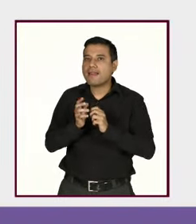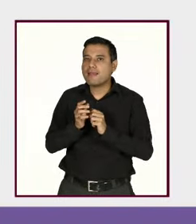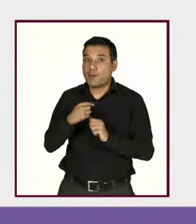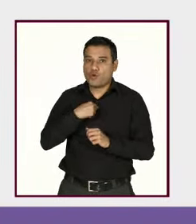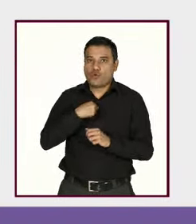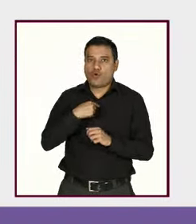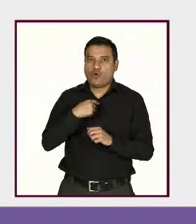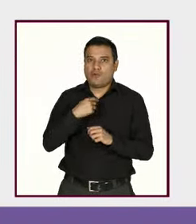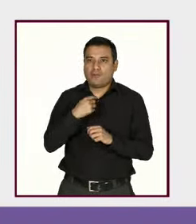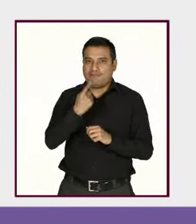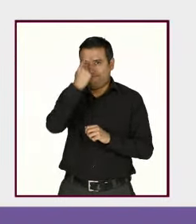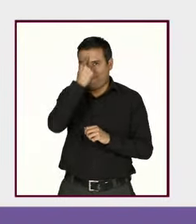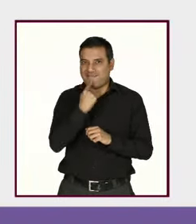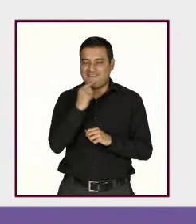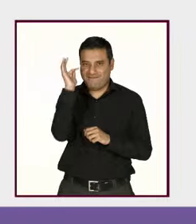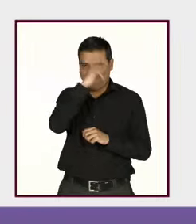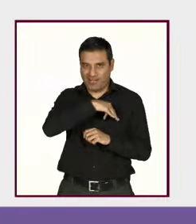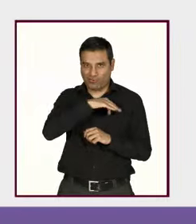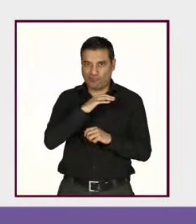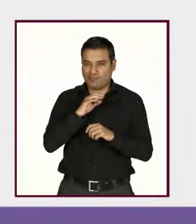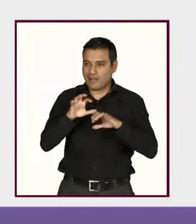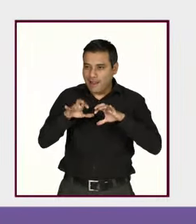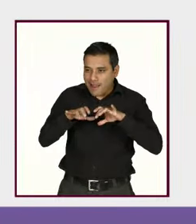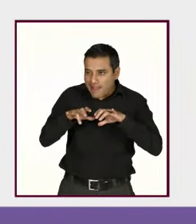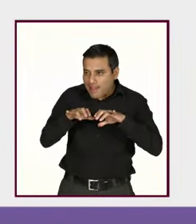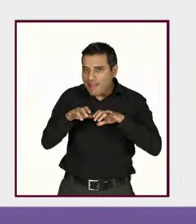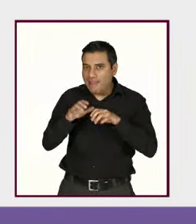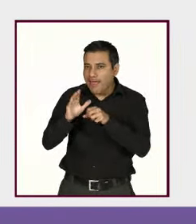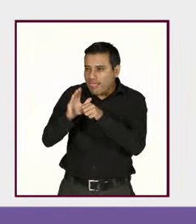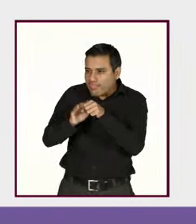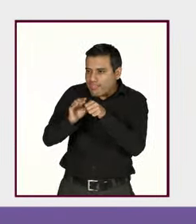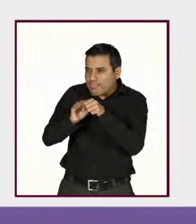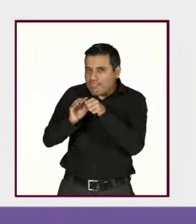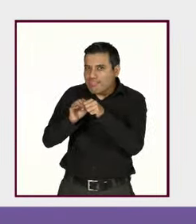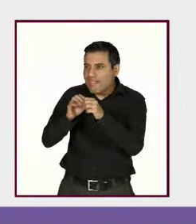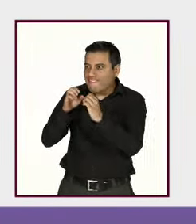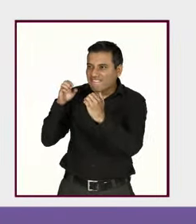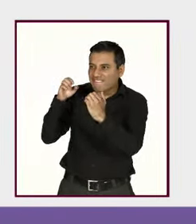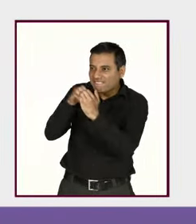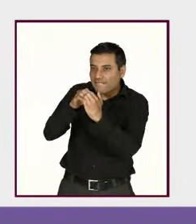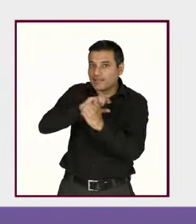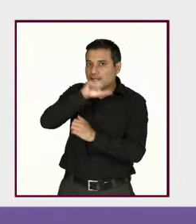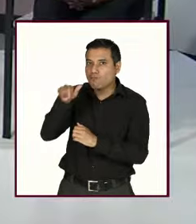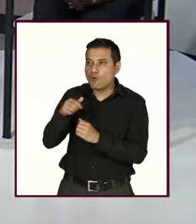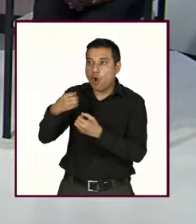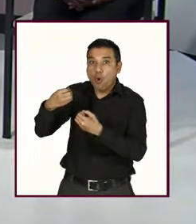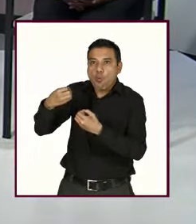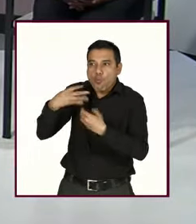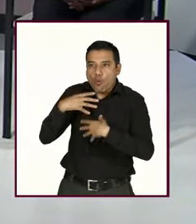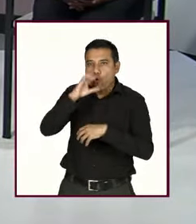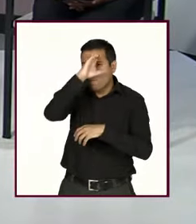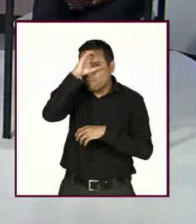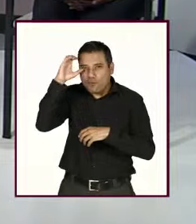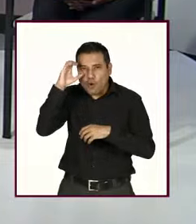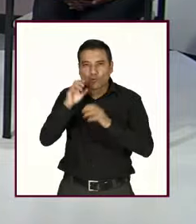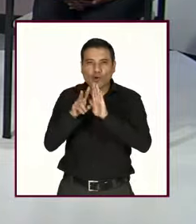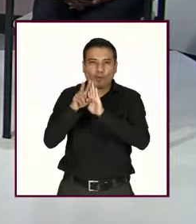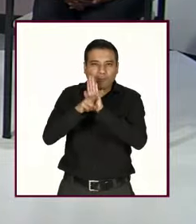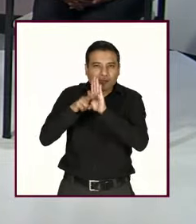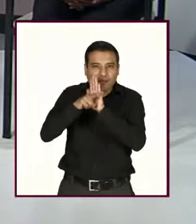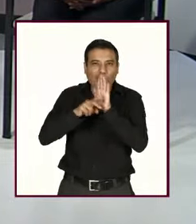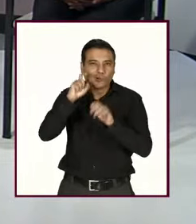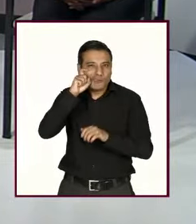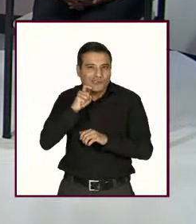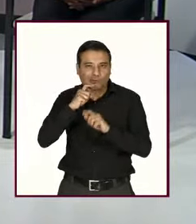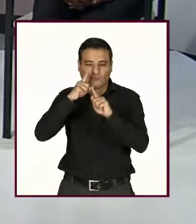identidad o con expectativas para engañarlo, seducirlo y obtener materiales de índole sexual. A su vez también